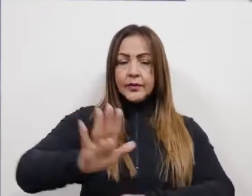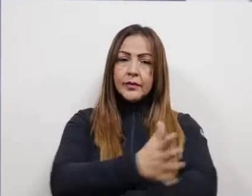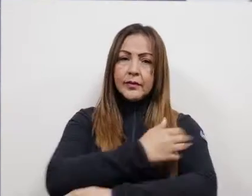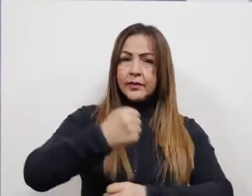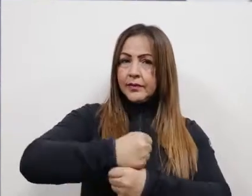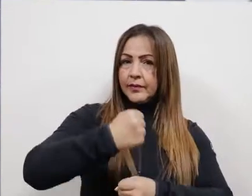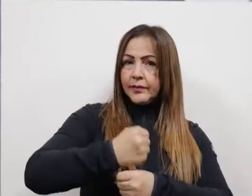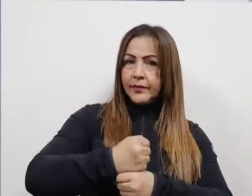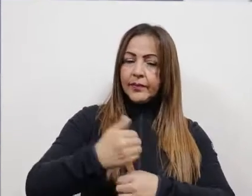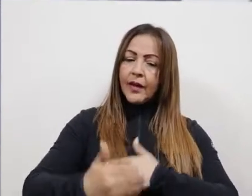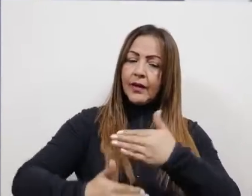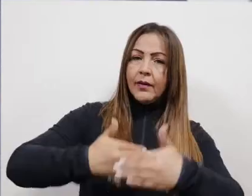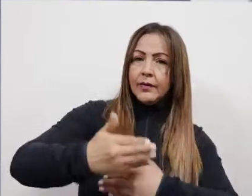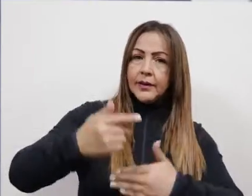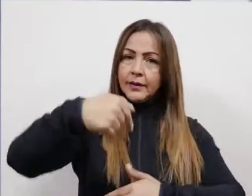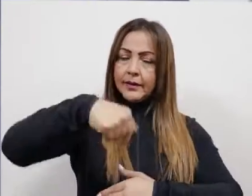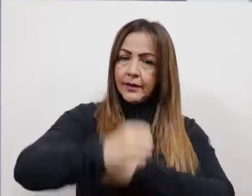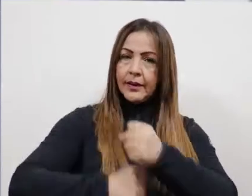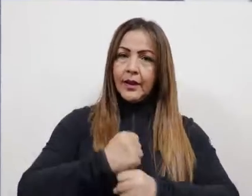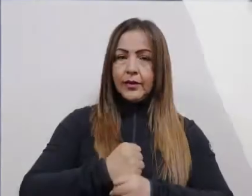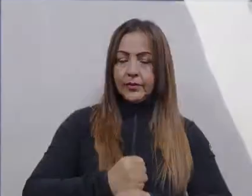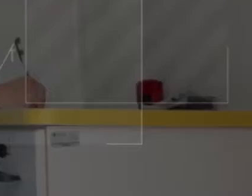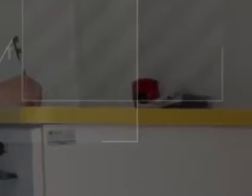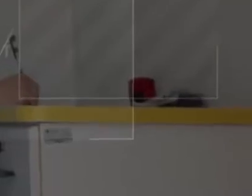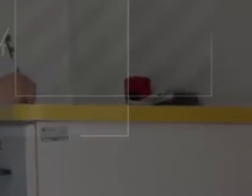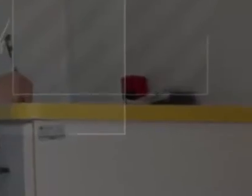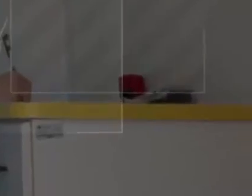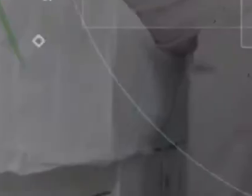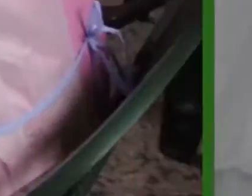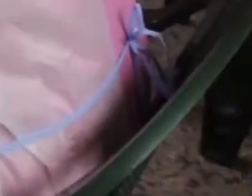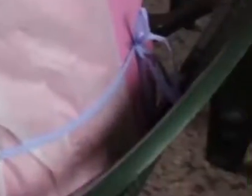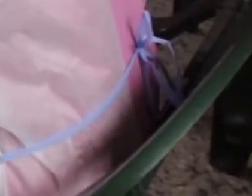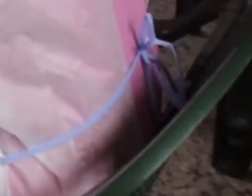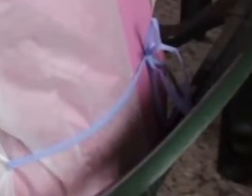de nuestro Plan Territorial de Salud en la presente vigencia. Acompáñenos.